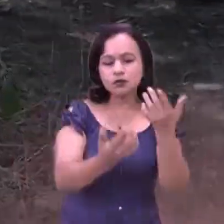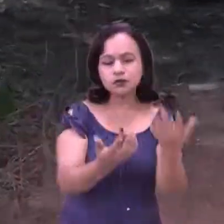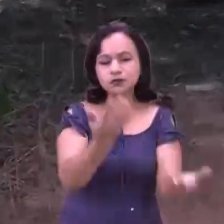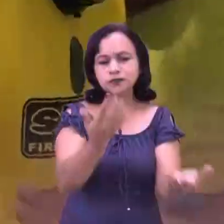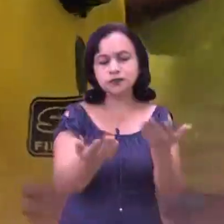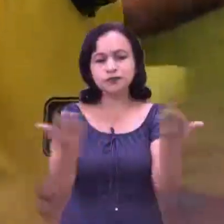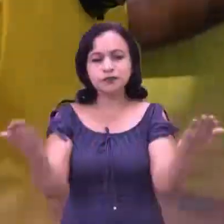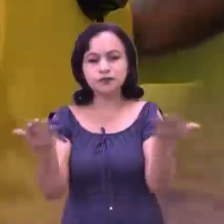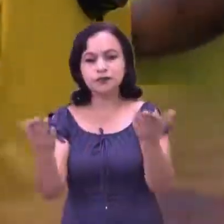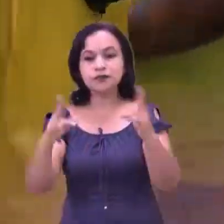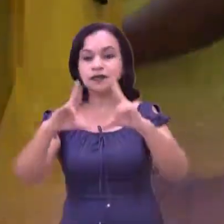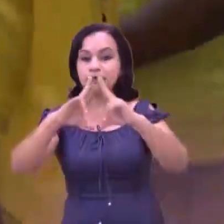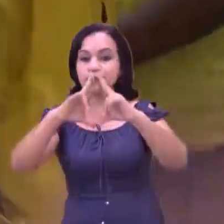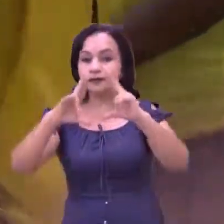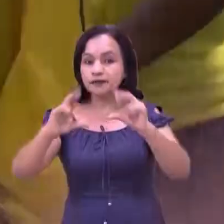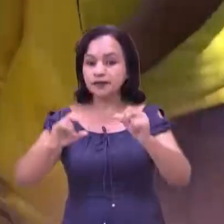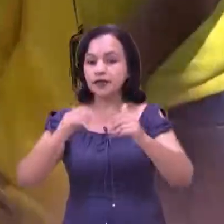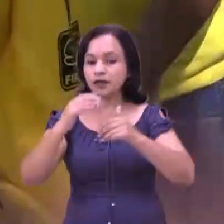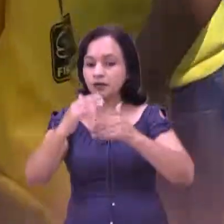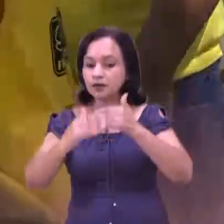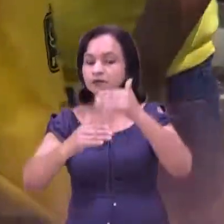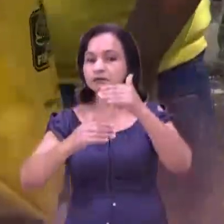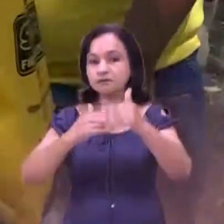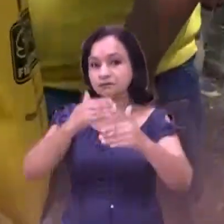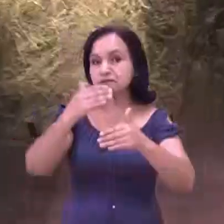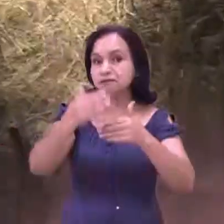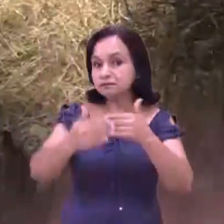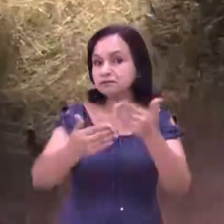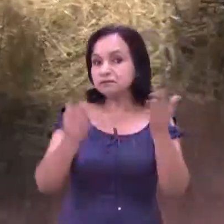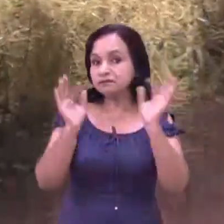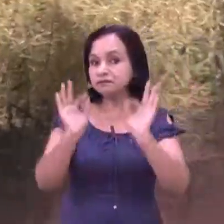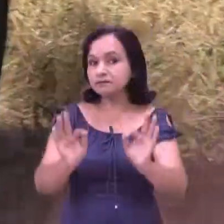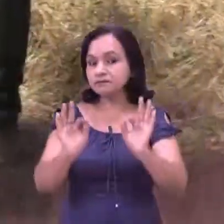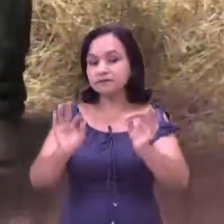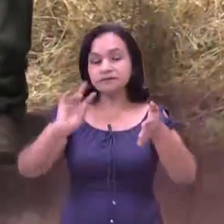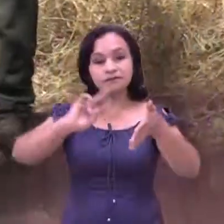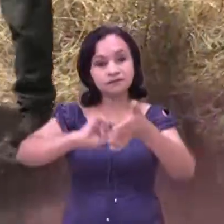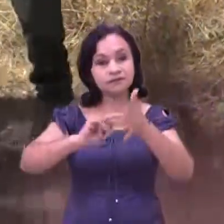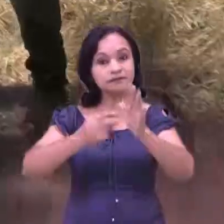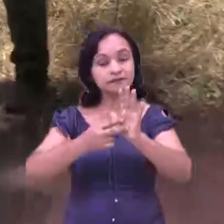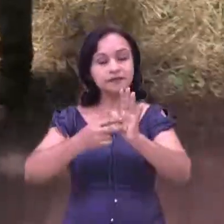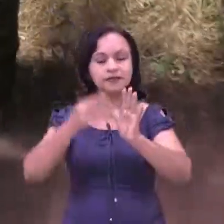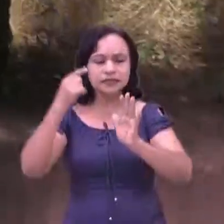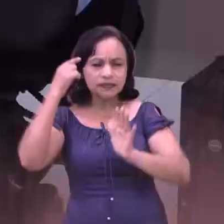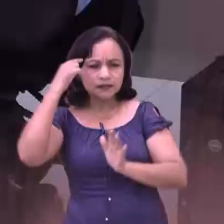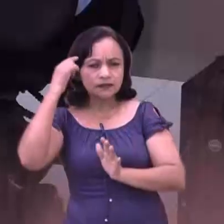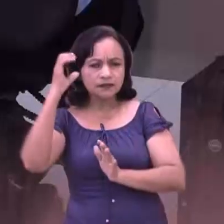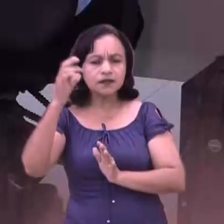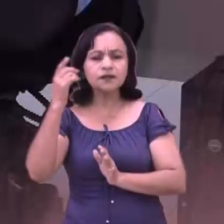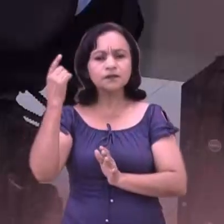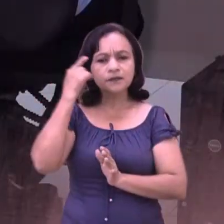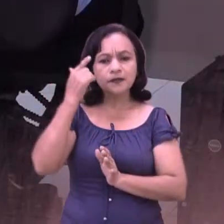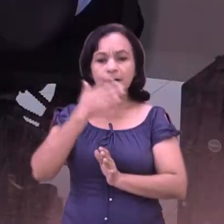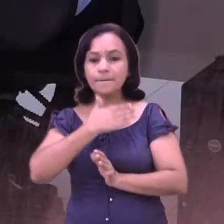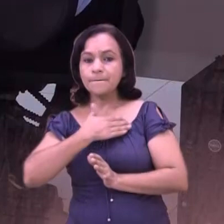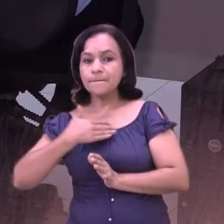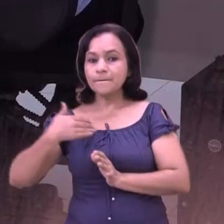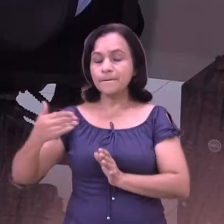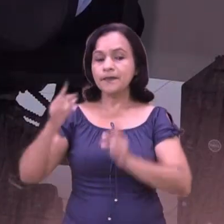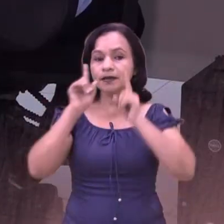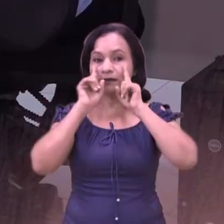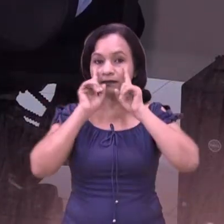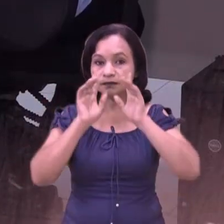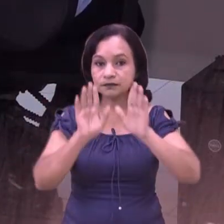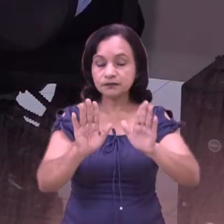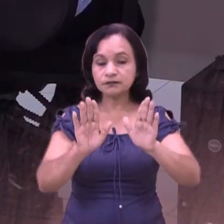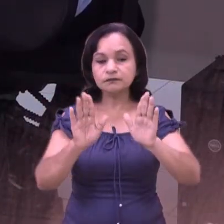los incendios forestales, etc. Realmente el país ha venido caminando poco a poco en ese sentido y creemos que hay